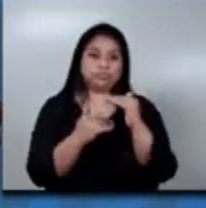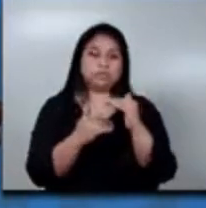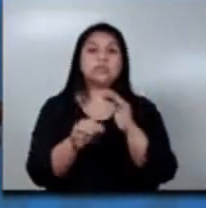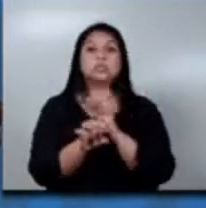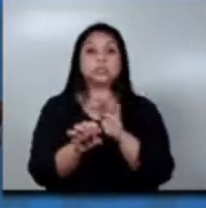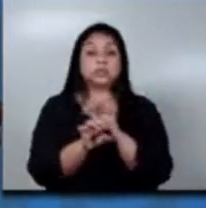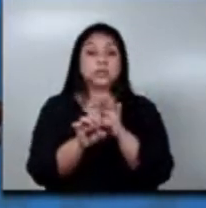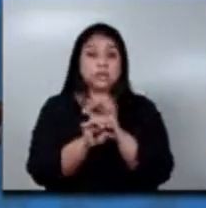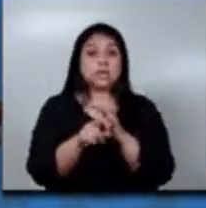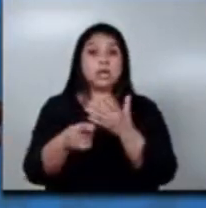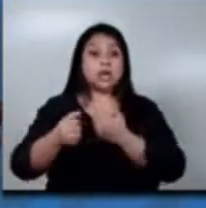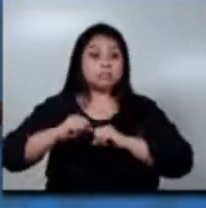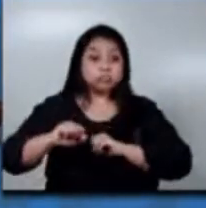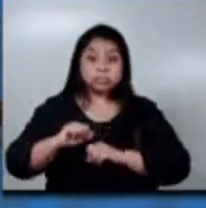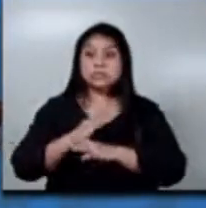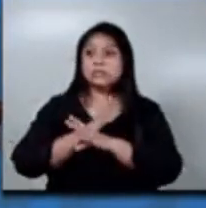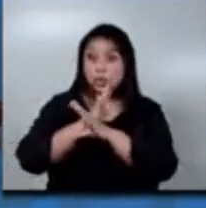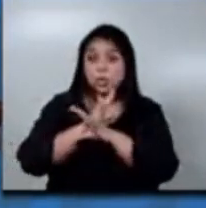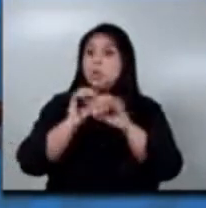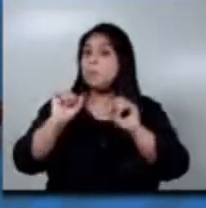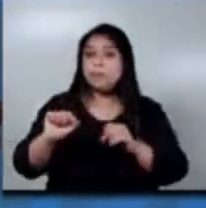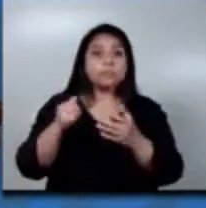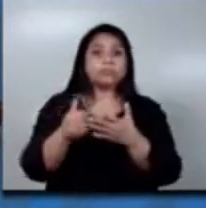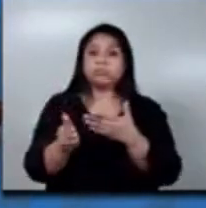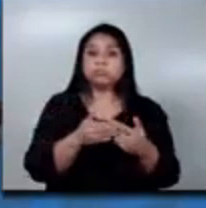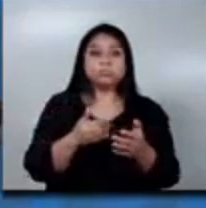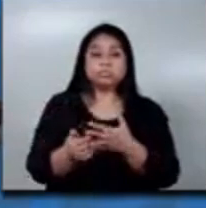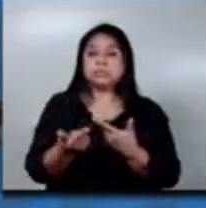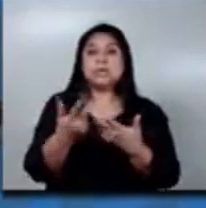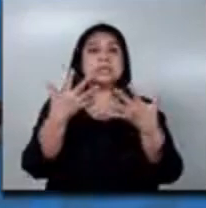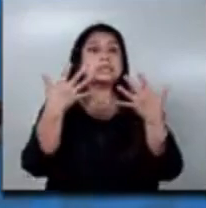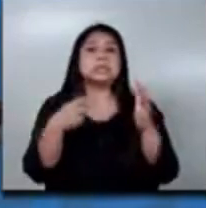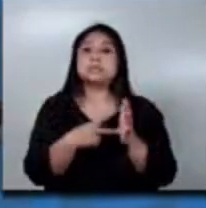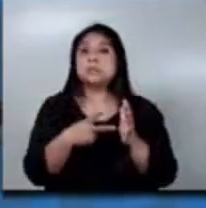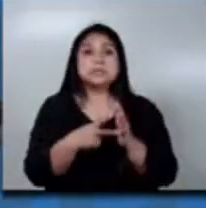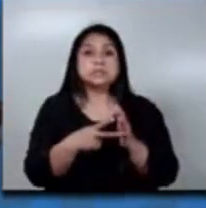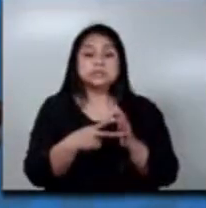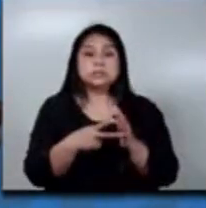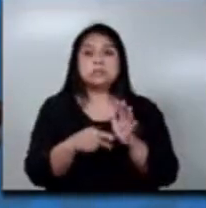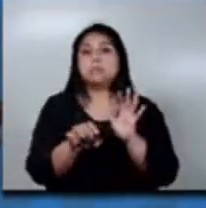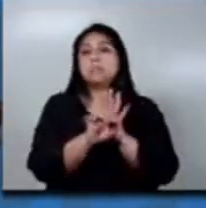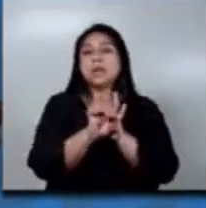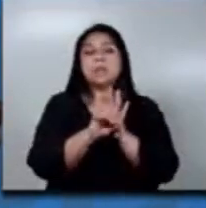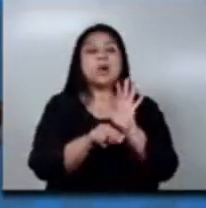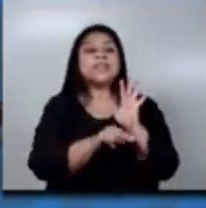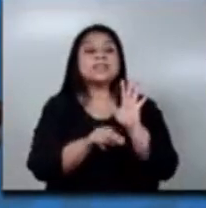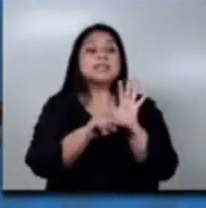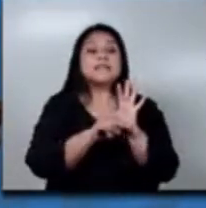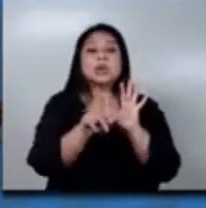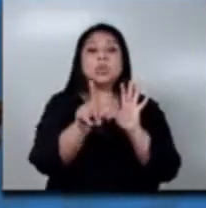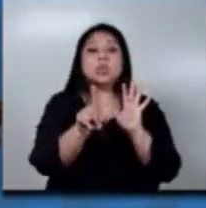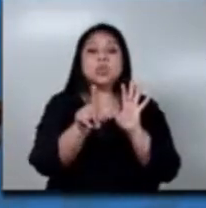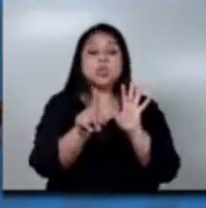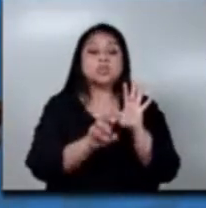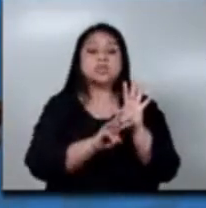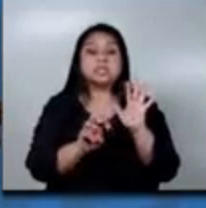activación del seguro puede darse 10 veces en un nivel 1, pagándole 300